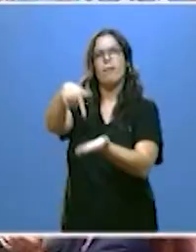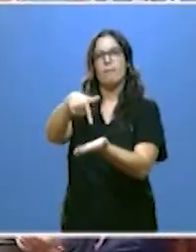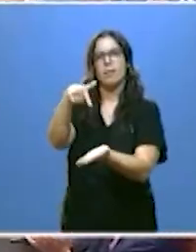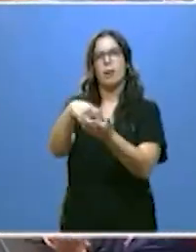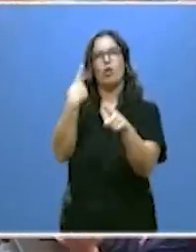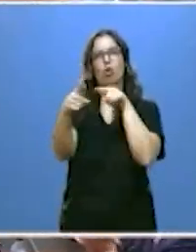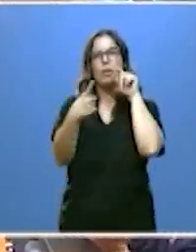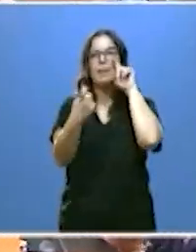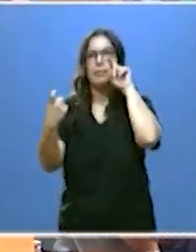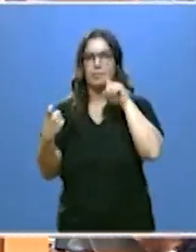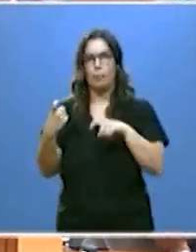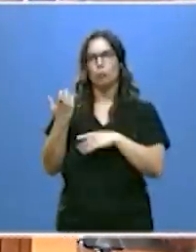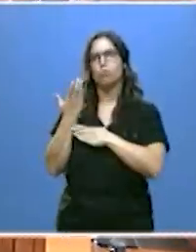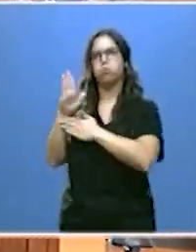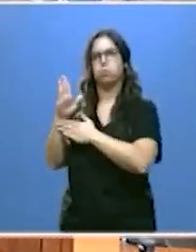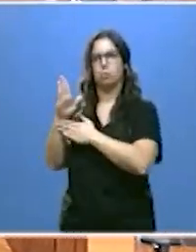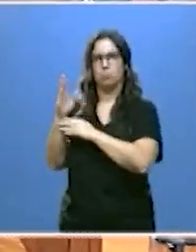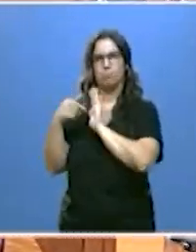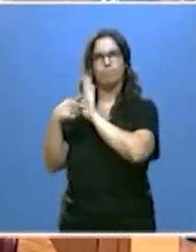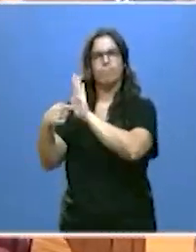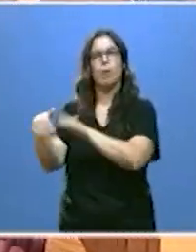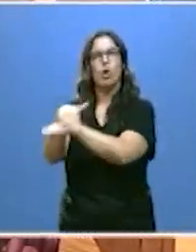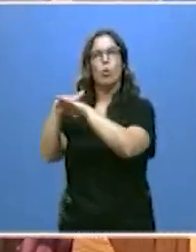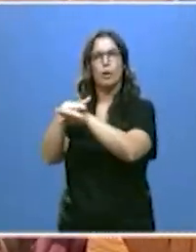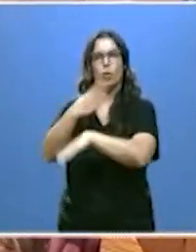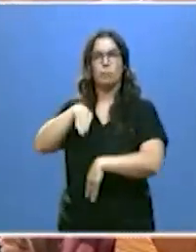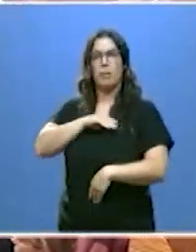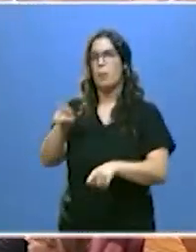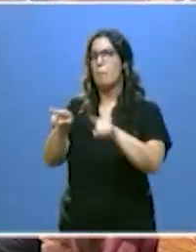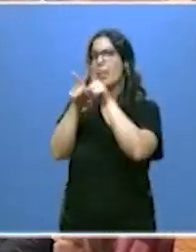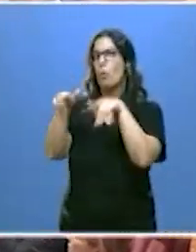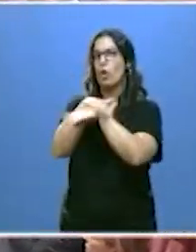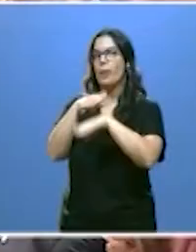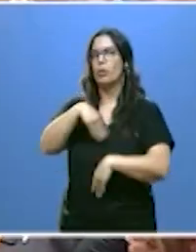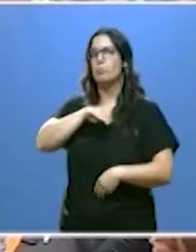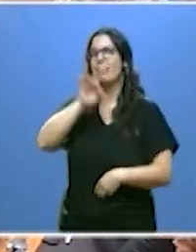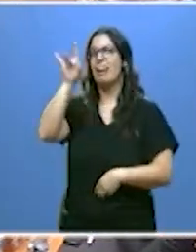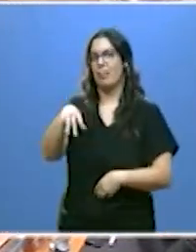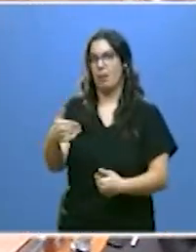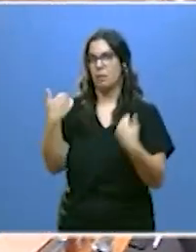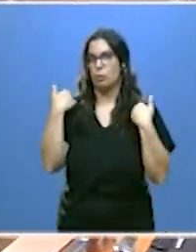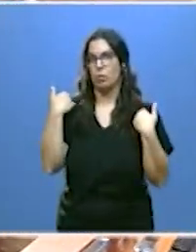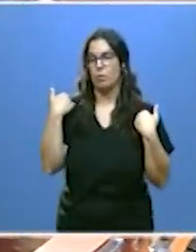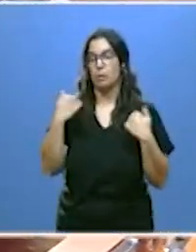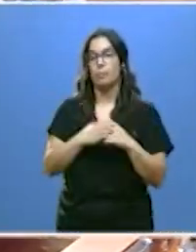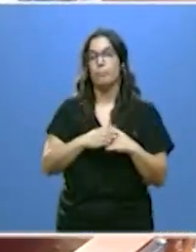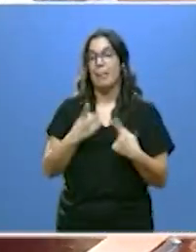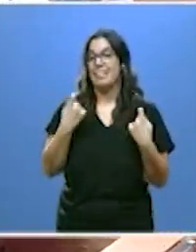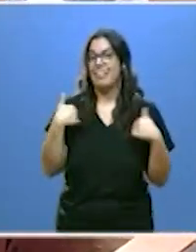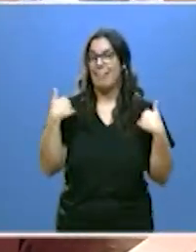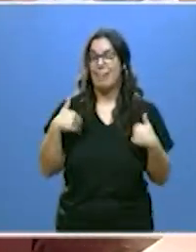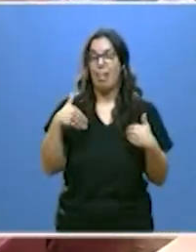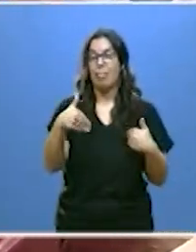necesitamos ante el gobierno de España sea del color que sea como necesidad más inmediata